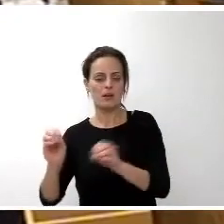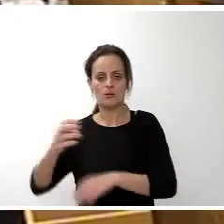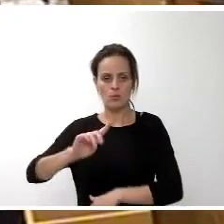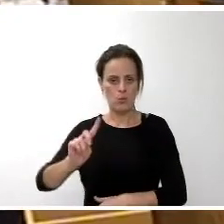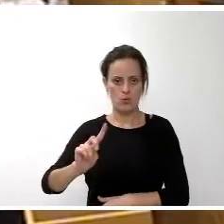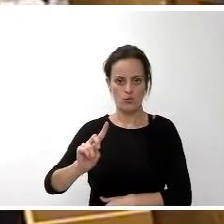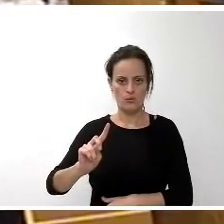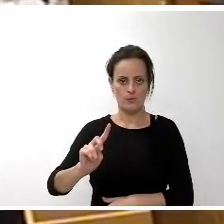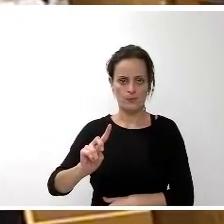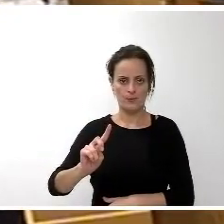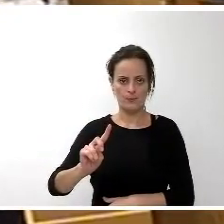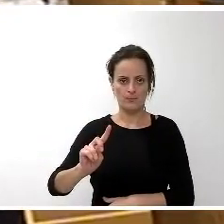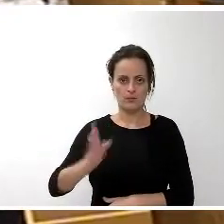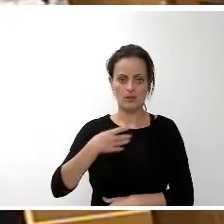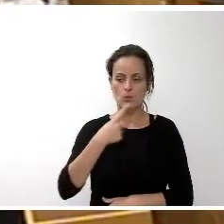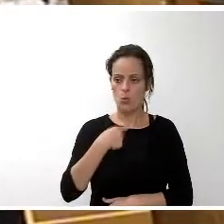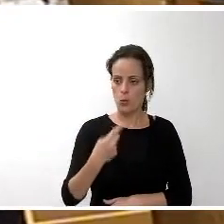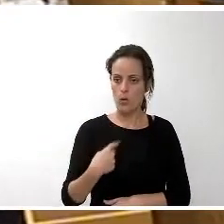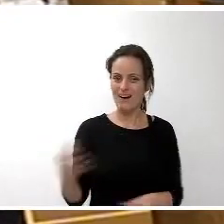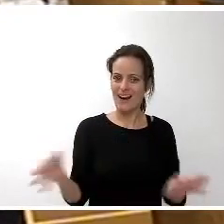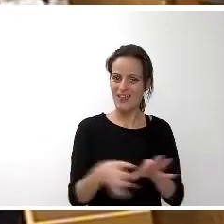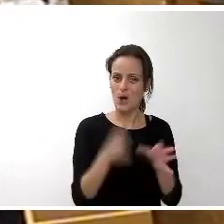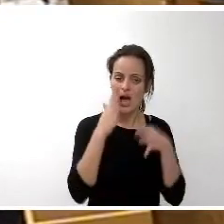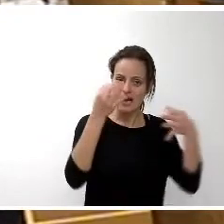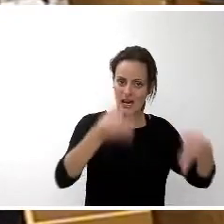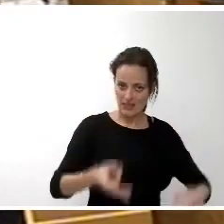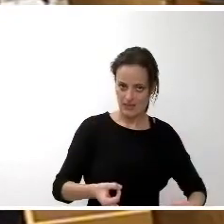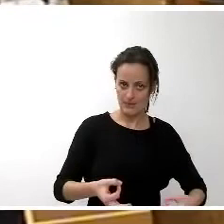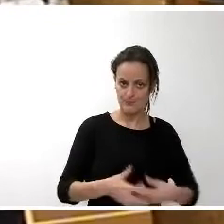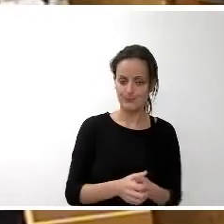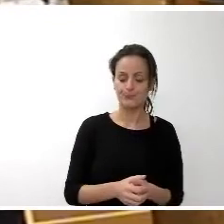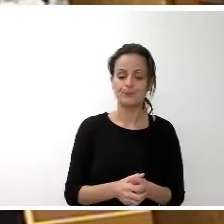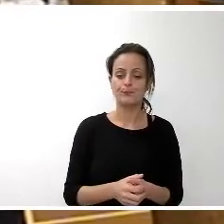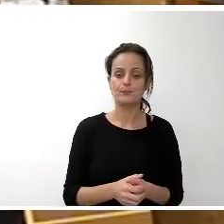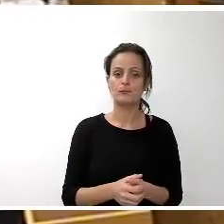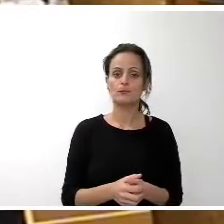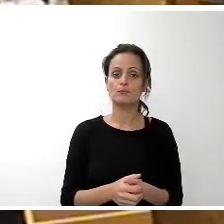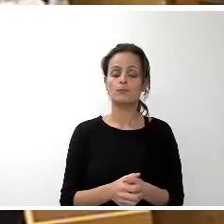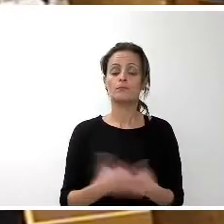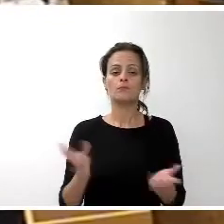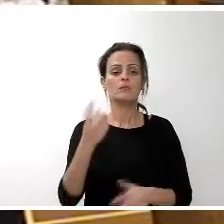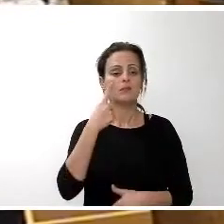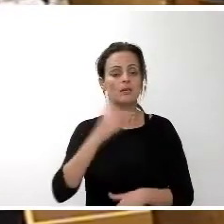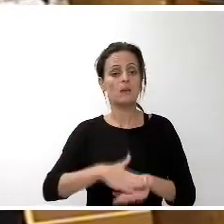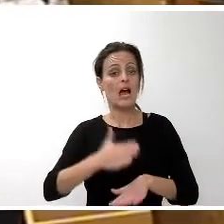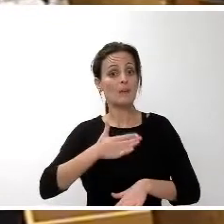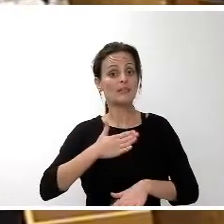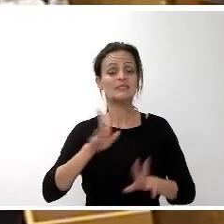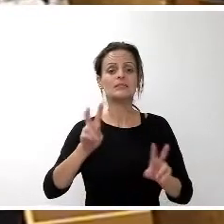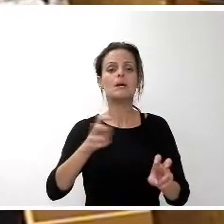se falta a la realidad nada más lejos de nuestra intención mire para mí las becas